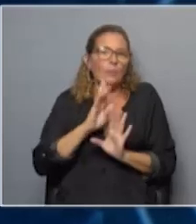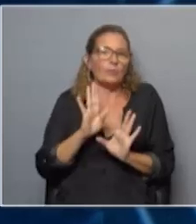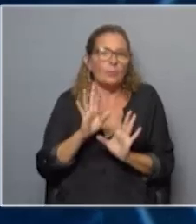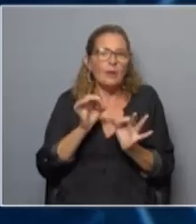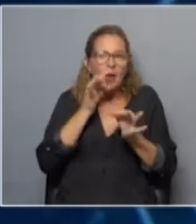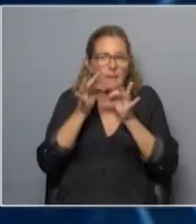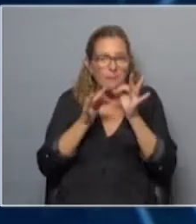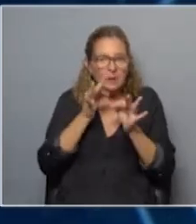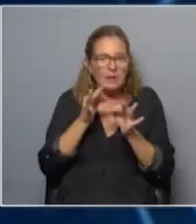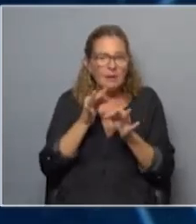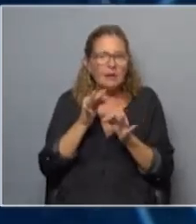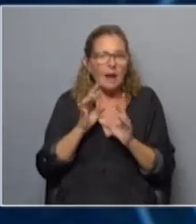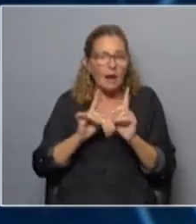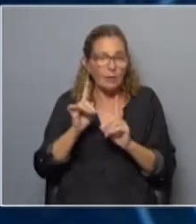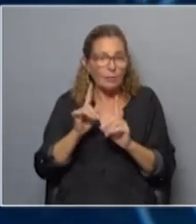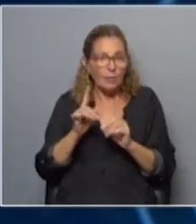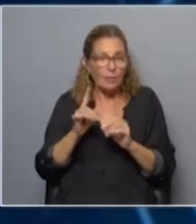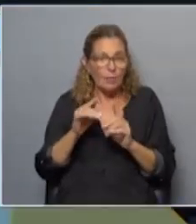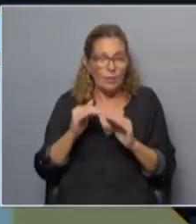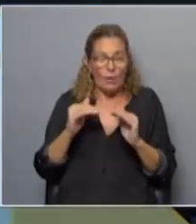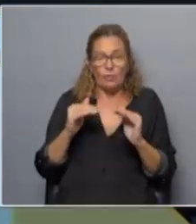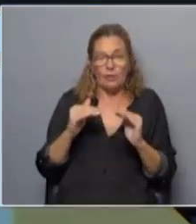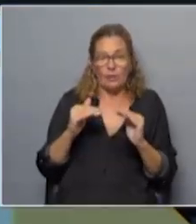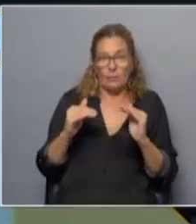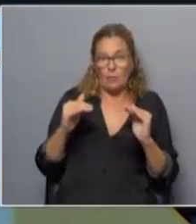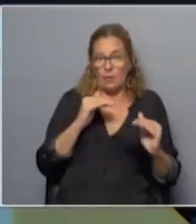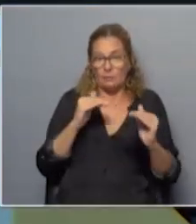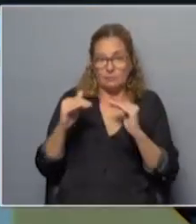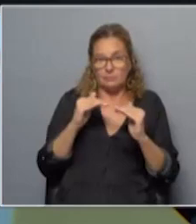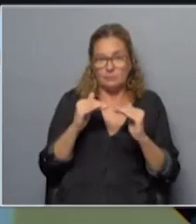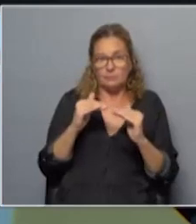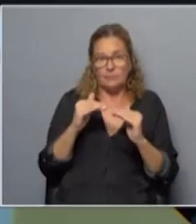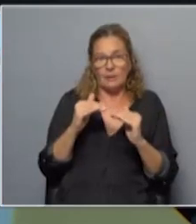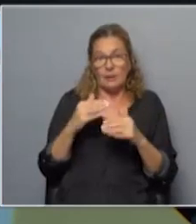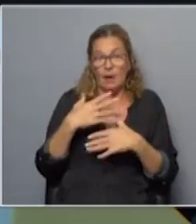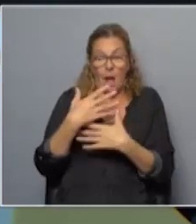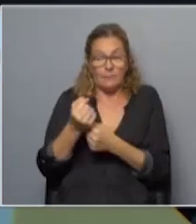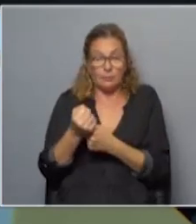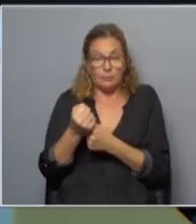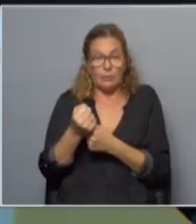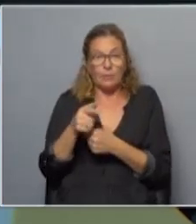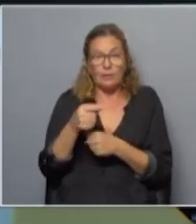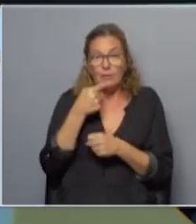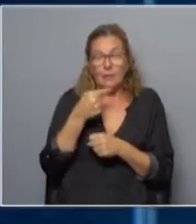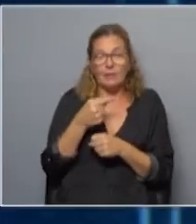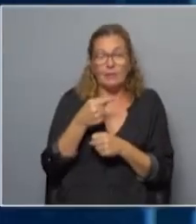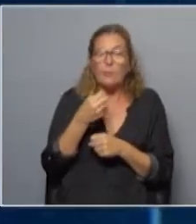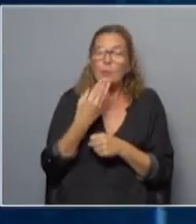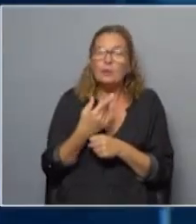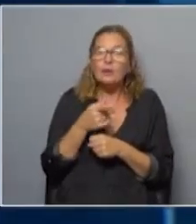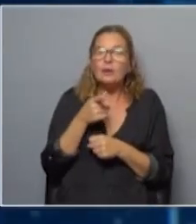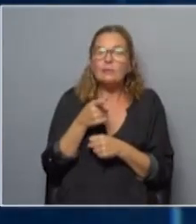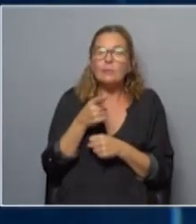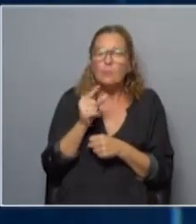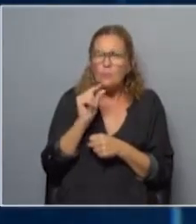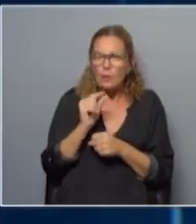expliquen tanto la parte del equilibrio o del desequilibrio en la cobertura como esto que estabas mencionando de por qué hay